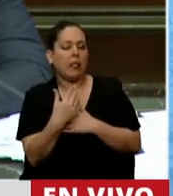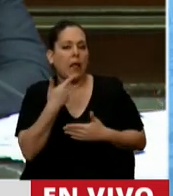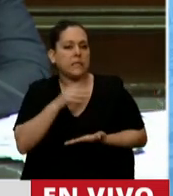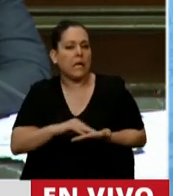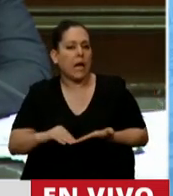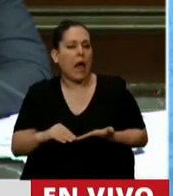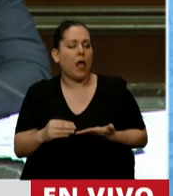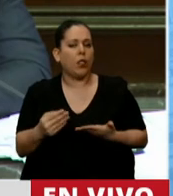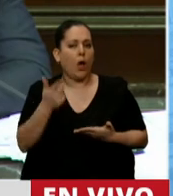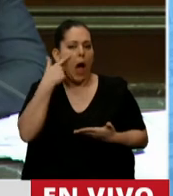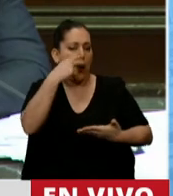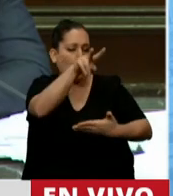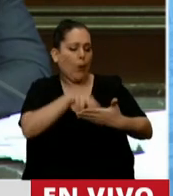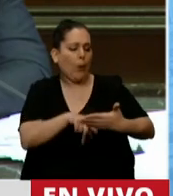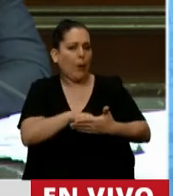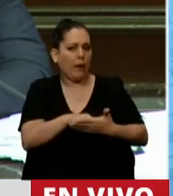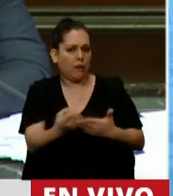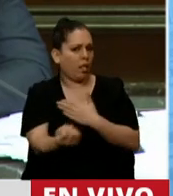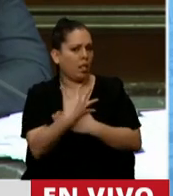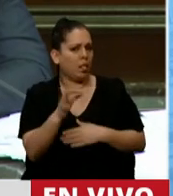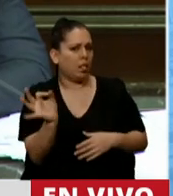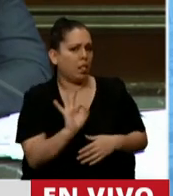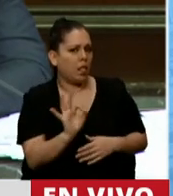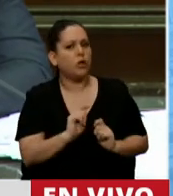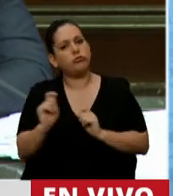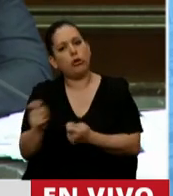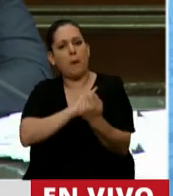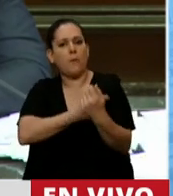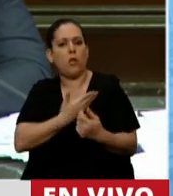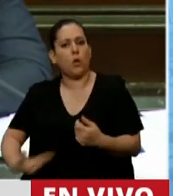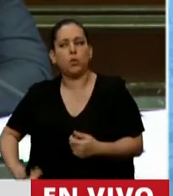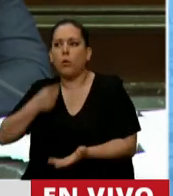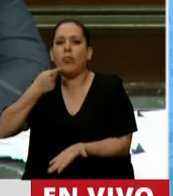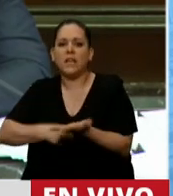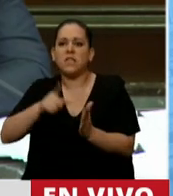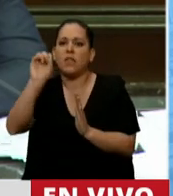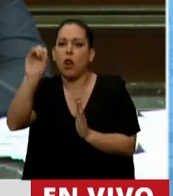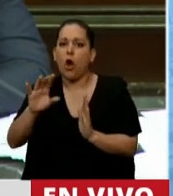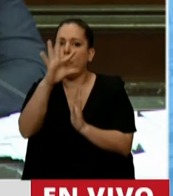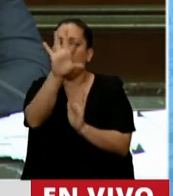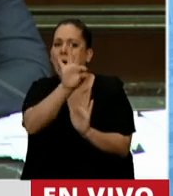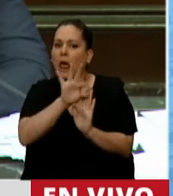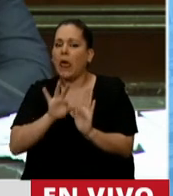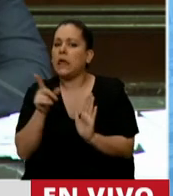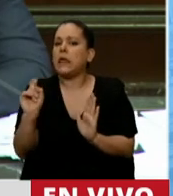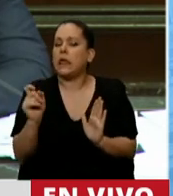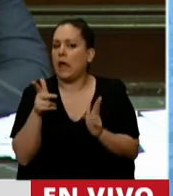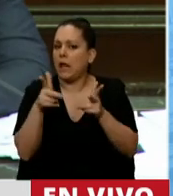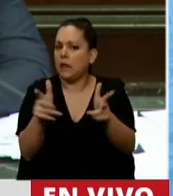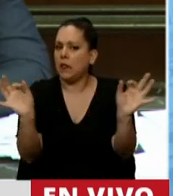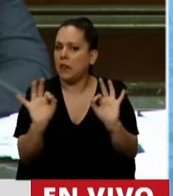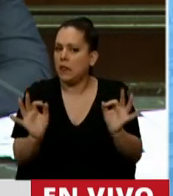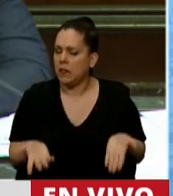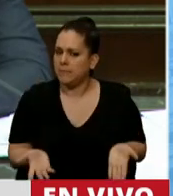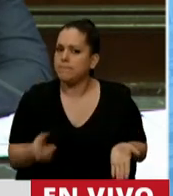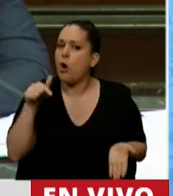Senado para que se dé el respectivo acuerdo y luego el Poder Ejecutivo designe a esos jueces. Hoy en día, lo que más necesita la